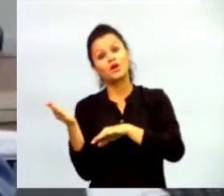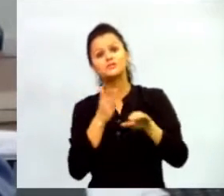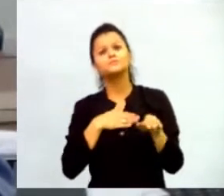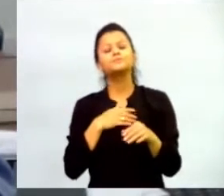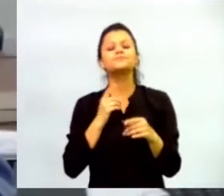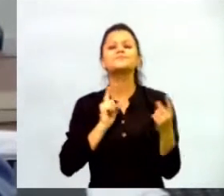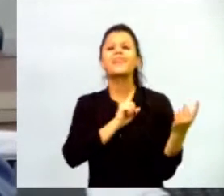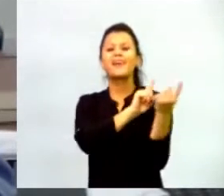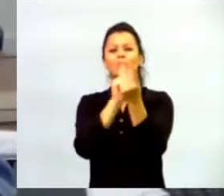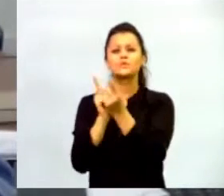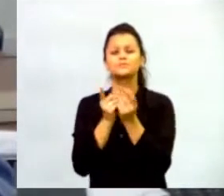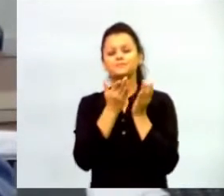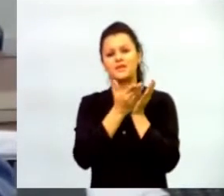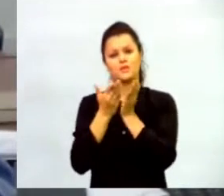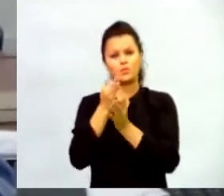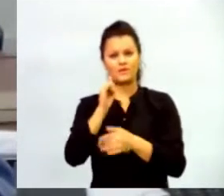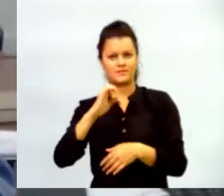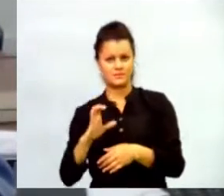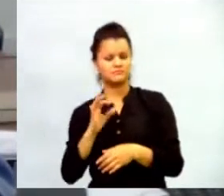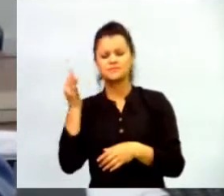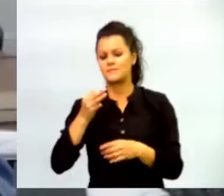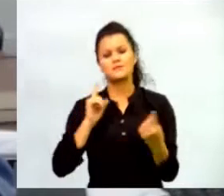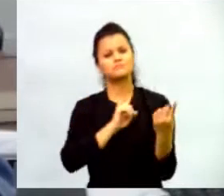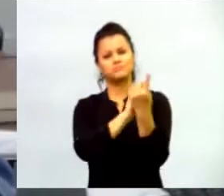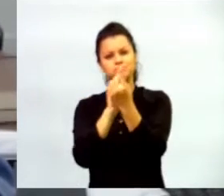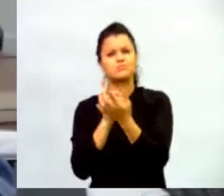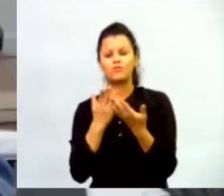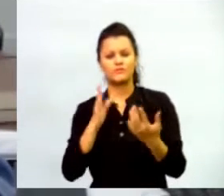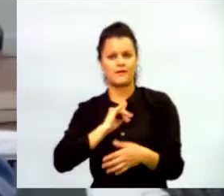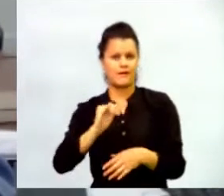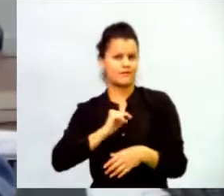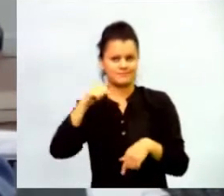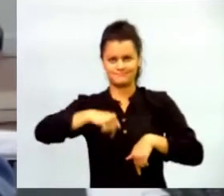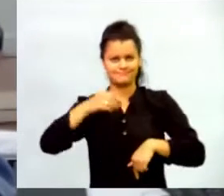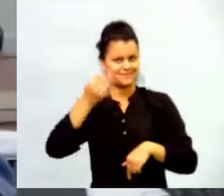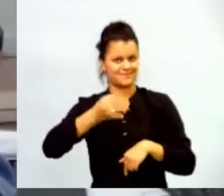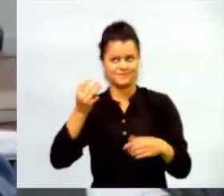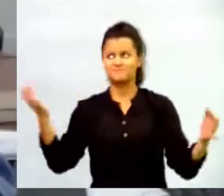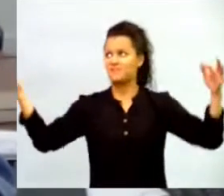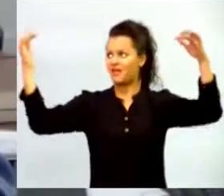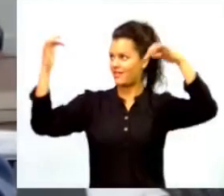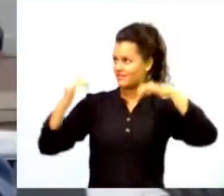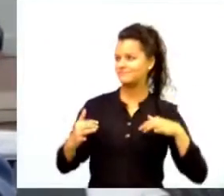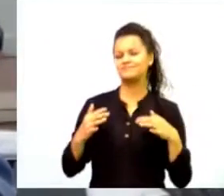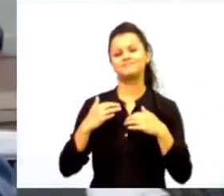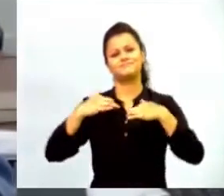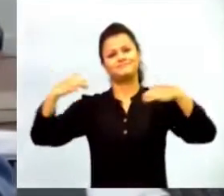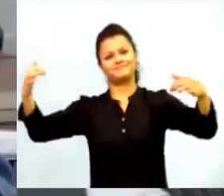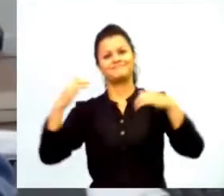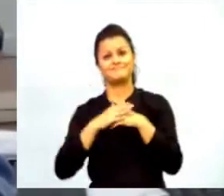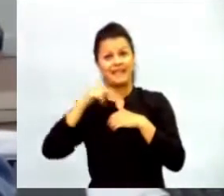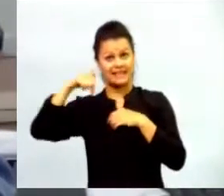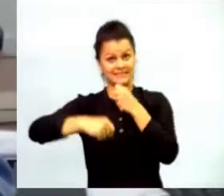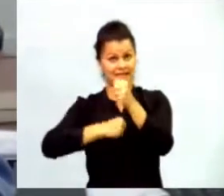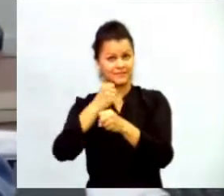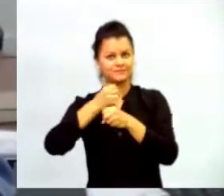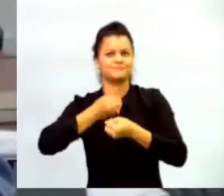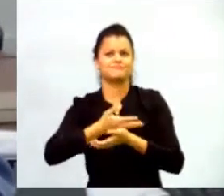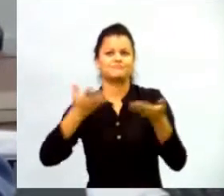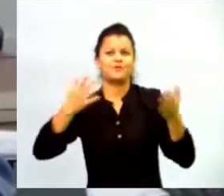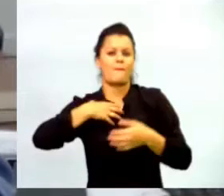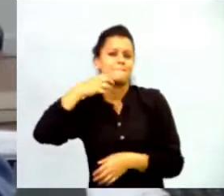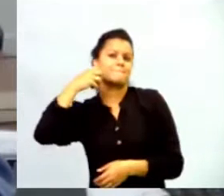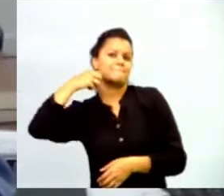Docentes que hacemos aquí en la Ciudad de Cali y que este año presenta el premio Educatik Euteca